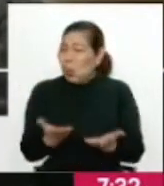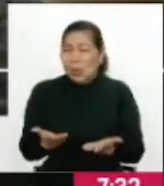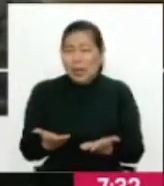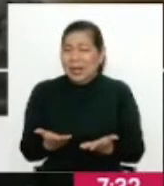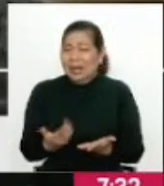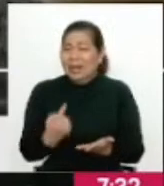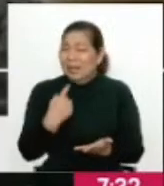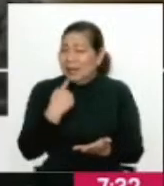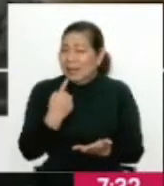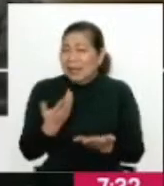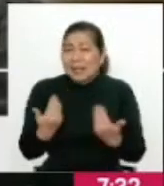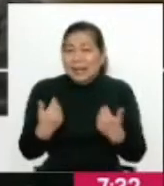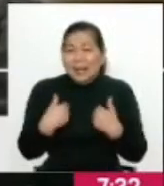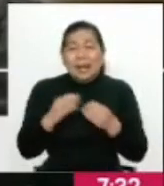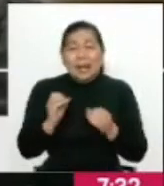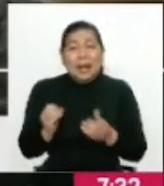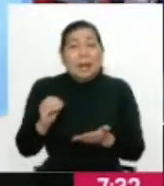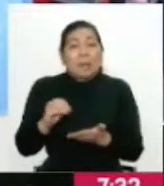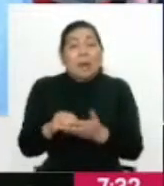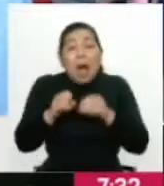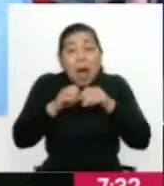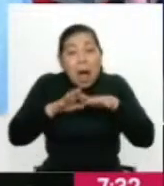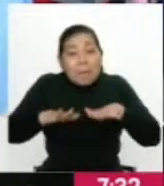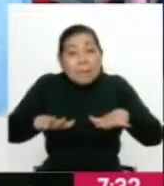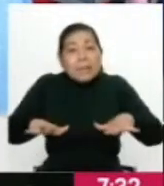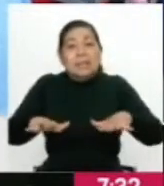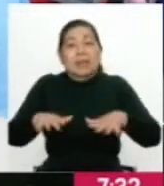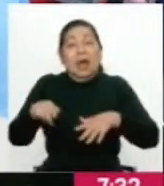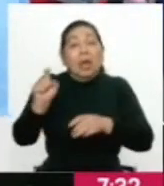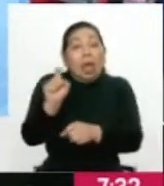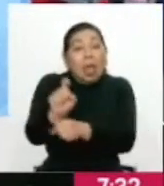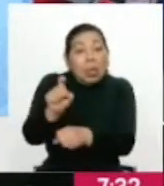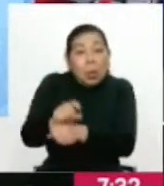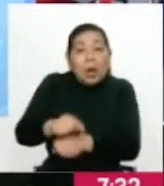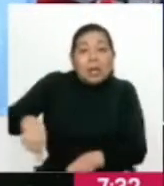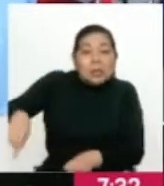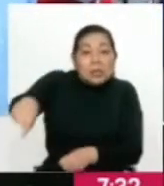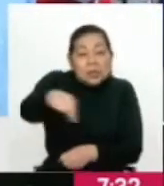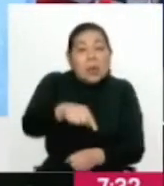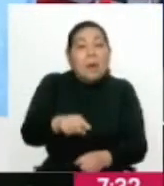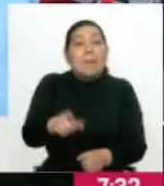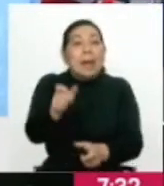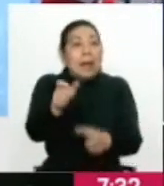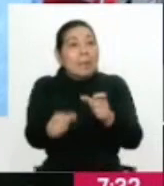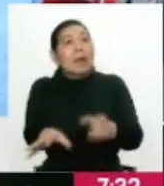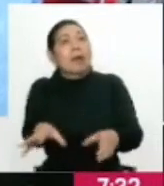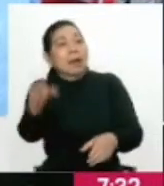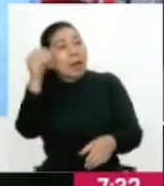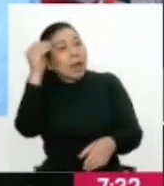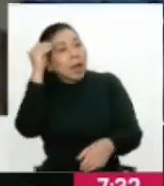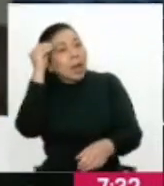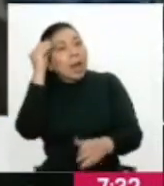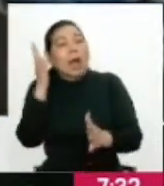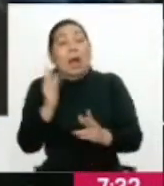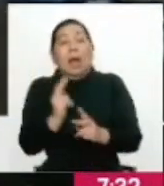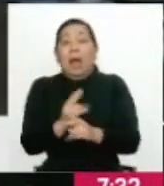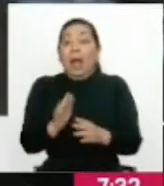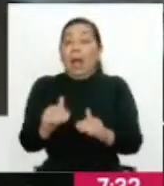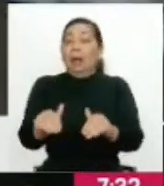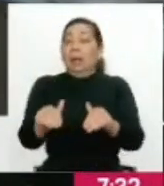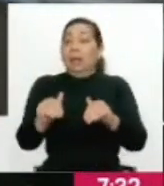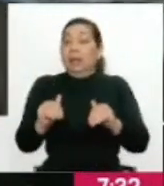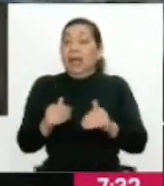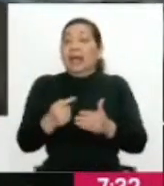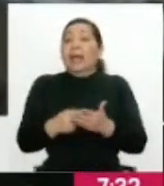implementarse. Tendríamos que haber hecho una campaña muy grande de educación para que la población evalúe sus riesgos y a partir de ahí